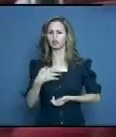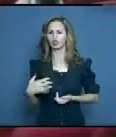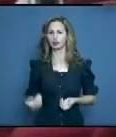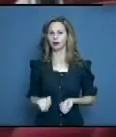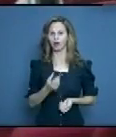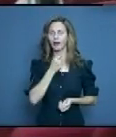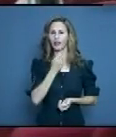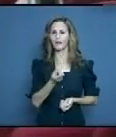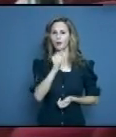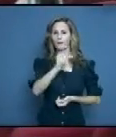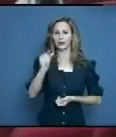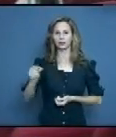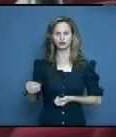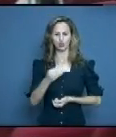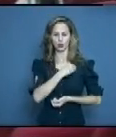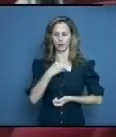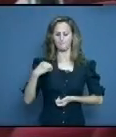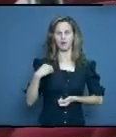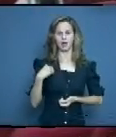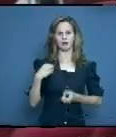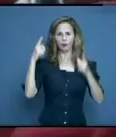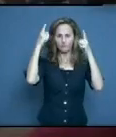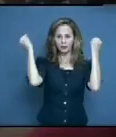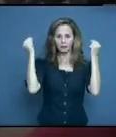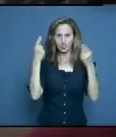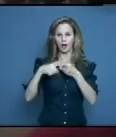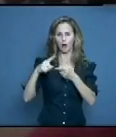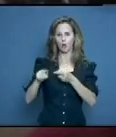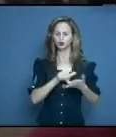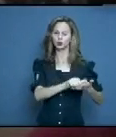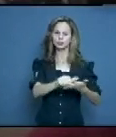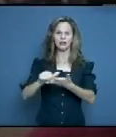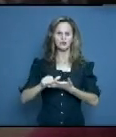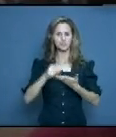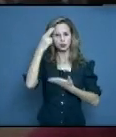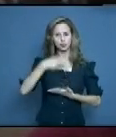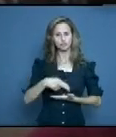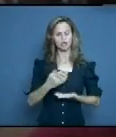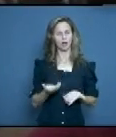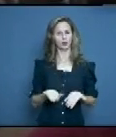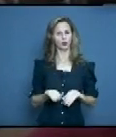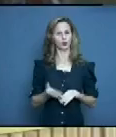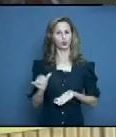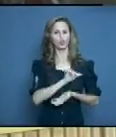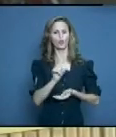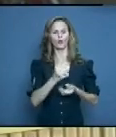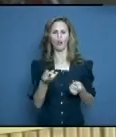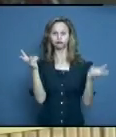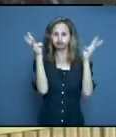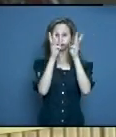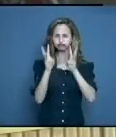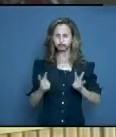más de un centenar de consultorios, el médico y la familia. Y en las redes sociales se mezcla esa intención del enemigo de